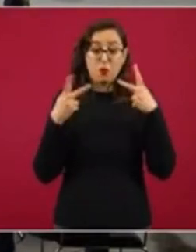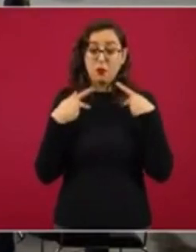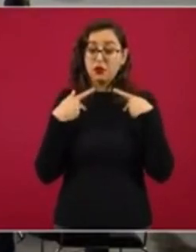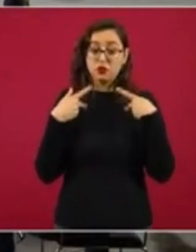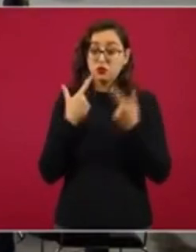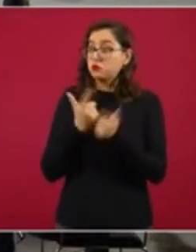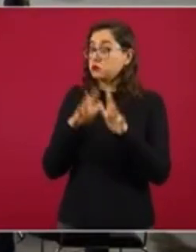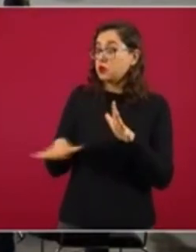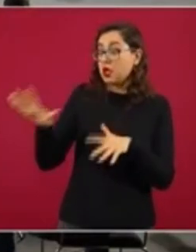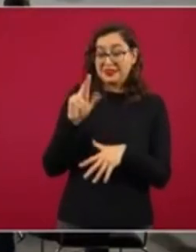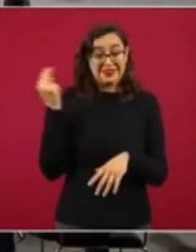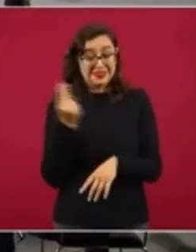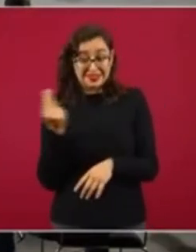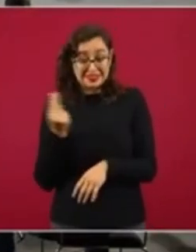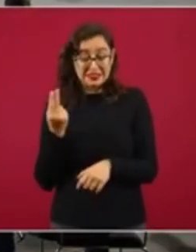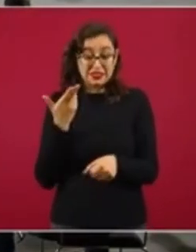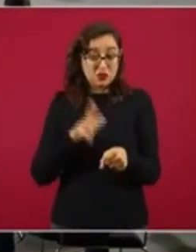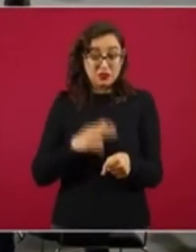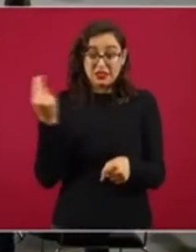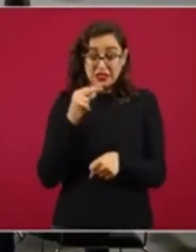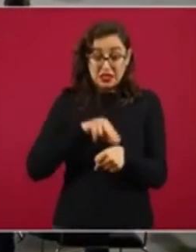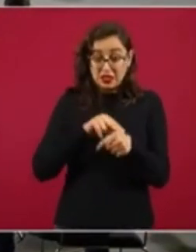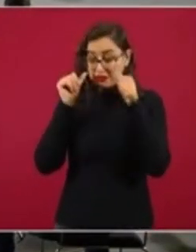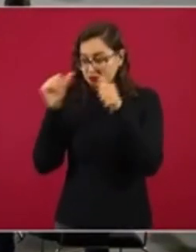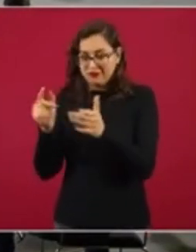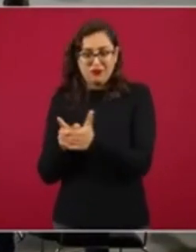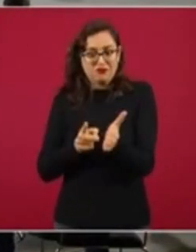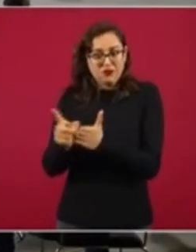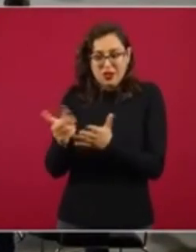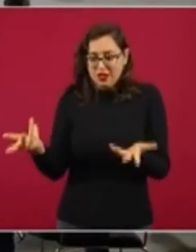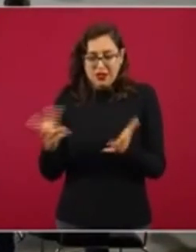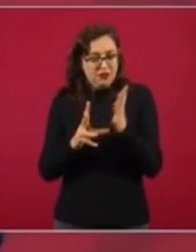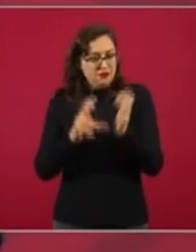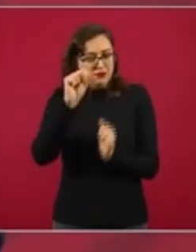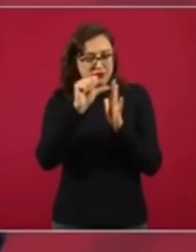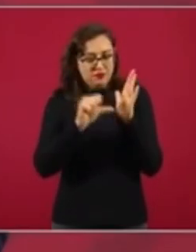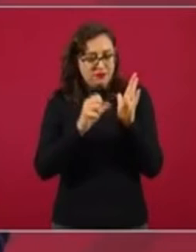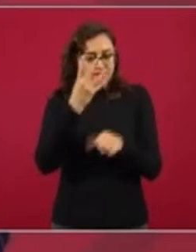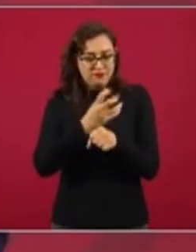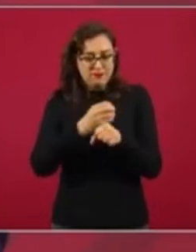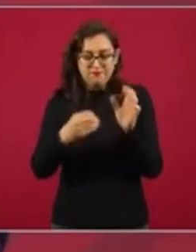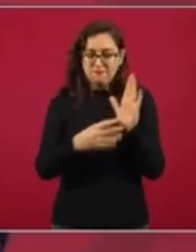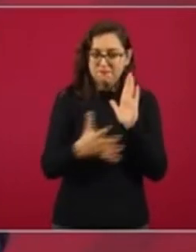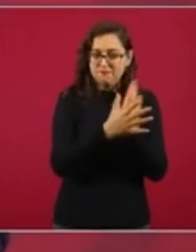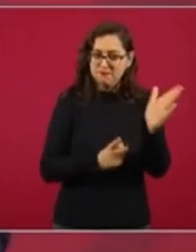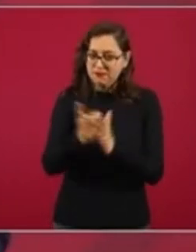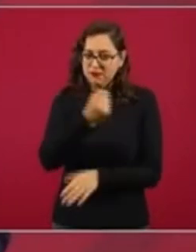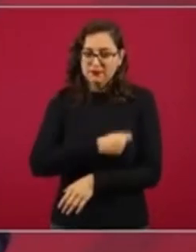¿Qué persona requiere de atención médica? Pues es un derecho constitucional, está en el artículo 4º de la Constitución, el derecho a la salud.